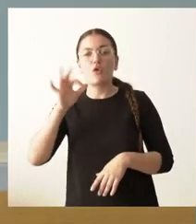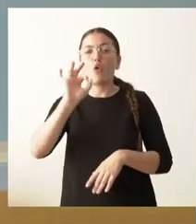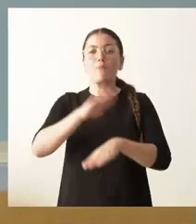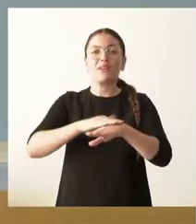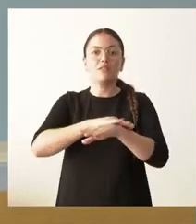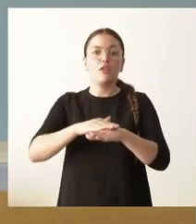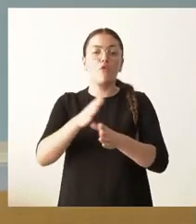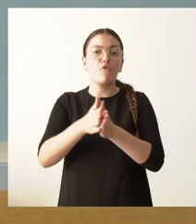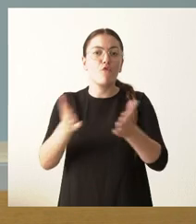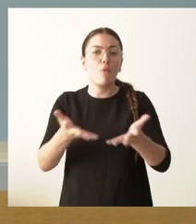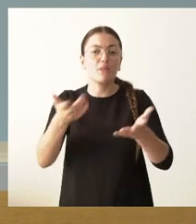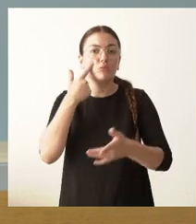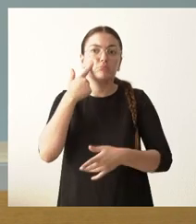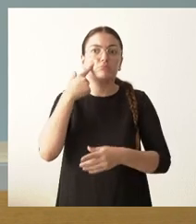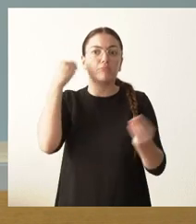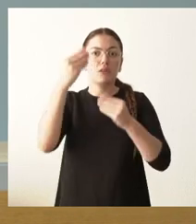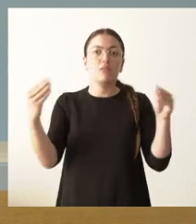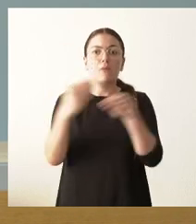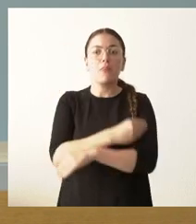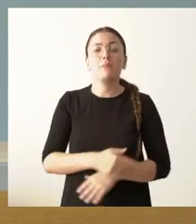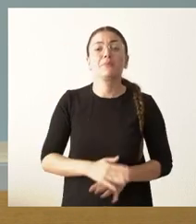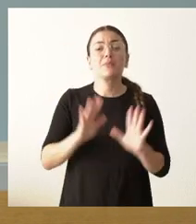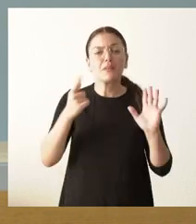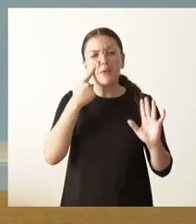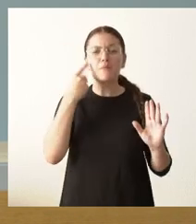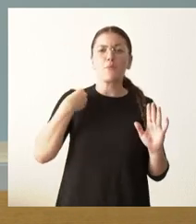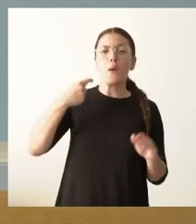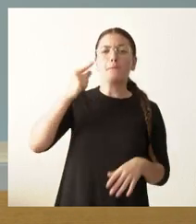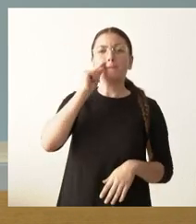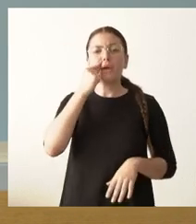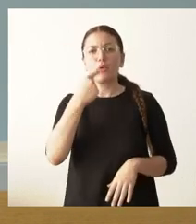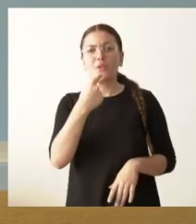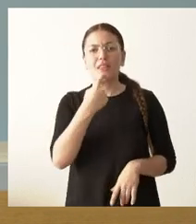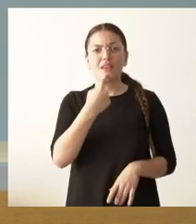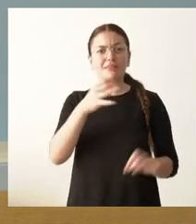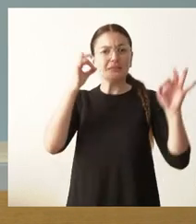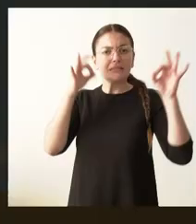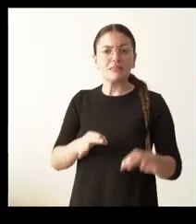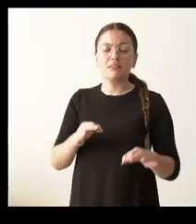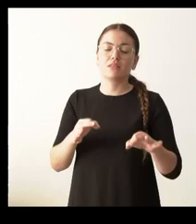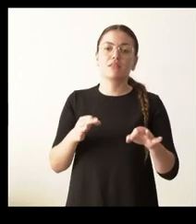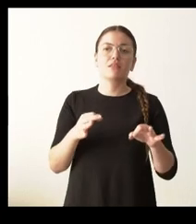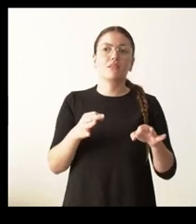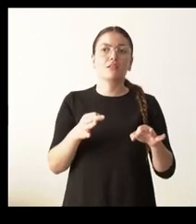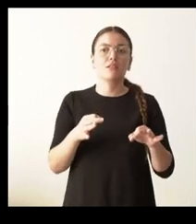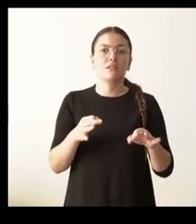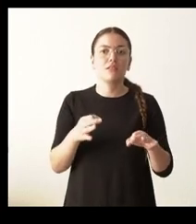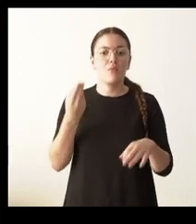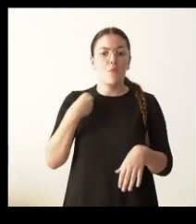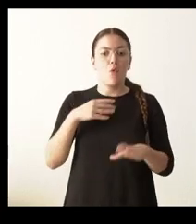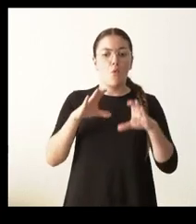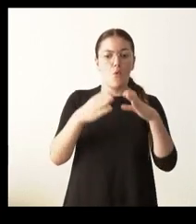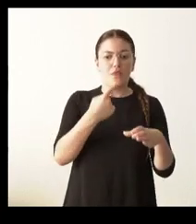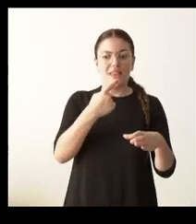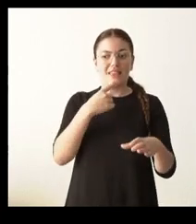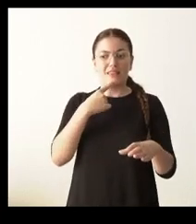¿Qué cambia el hecho de que el presidente verbalizara de esa manera tan explícita la posición de la Junta? No sé si